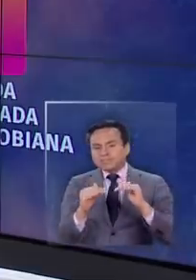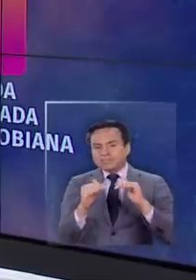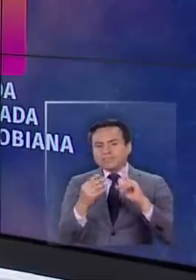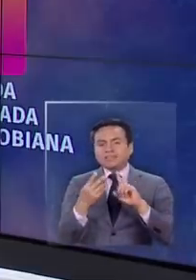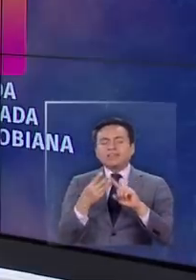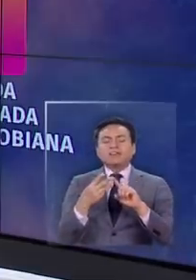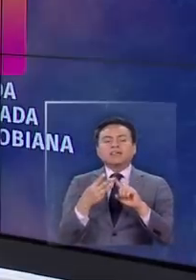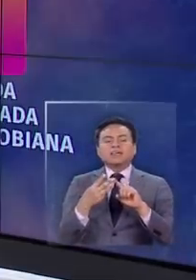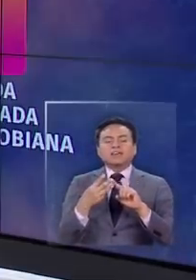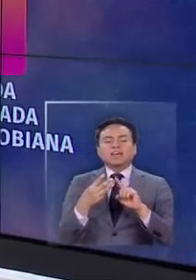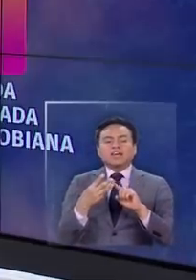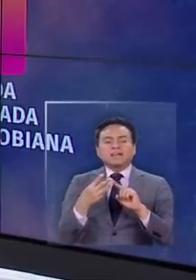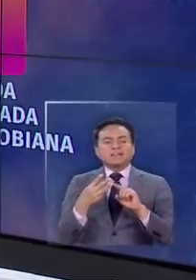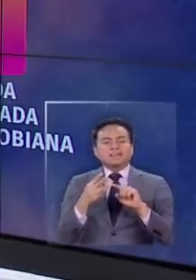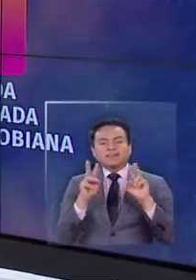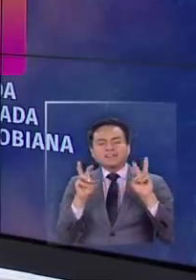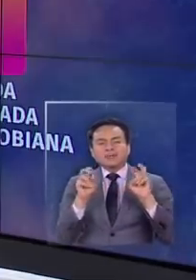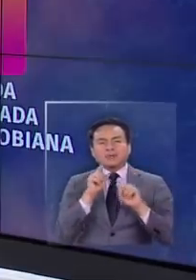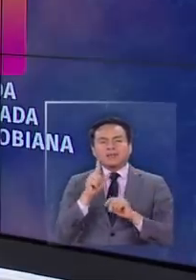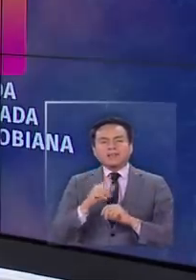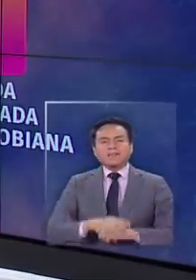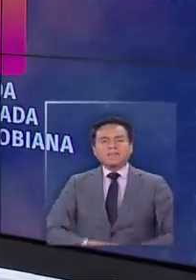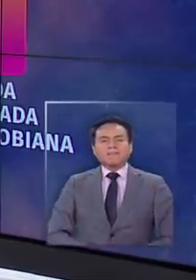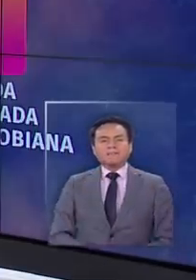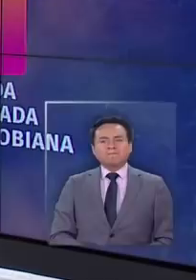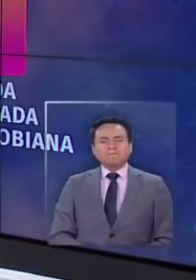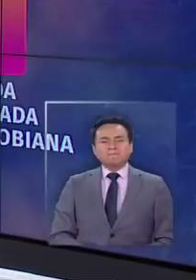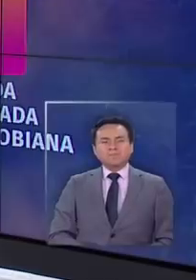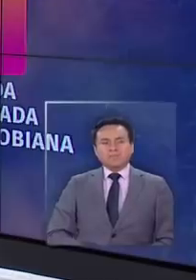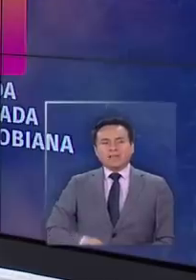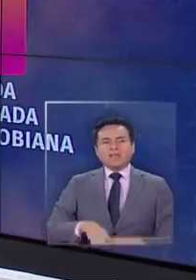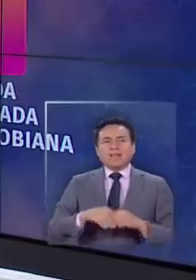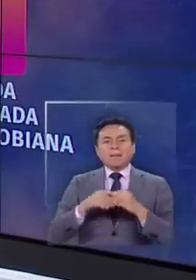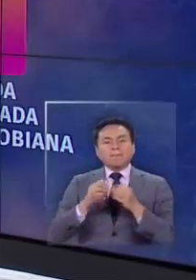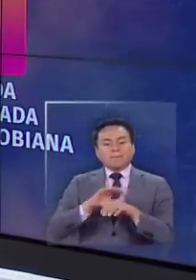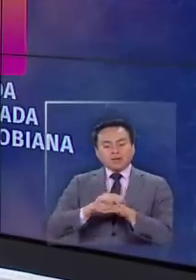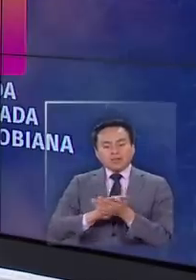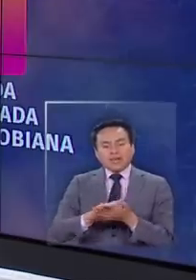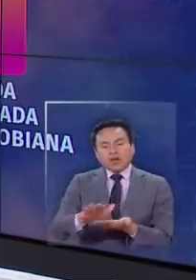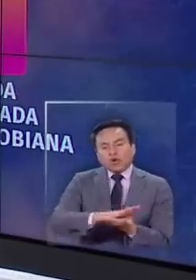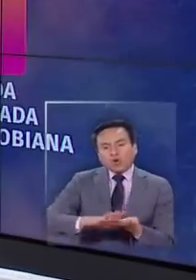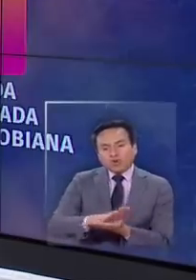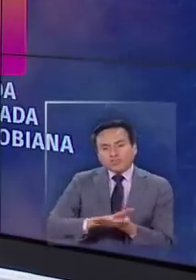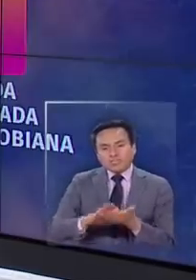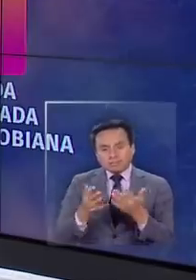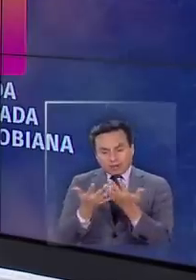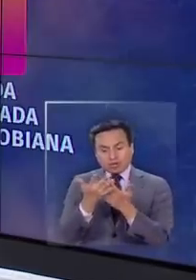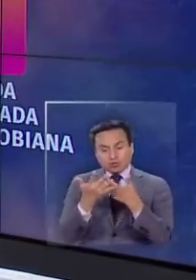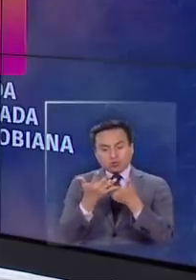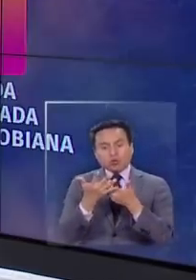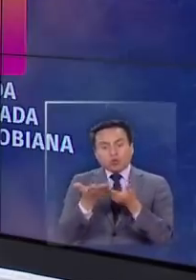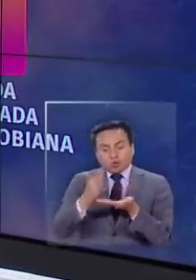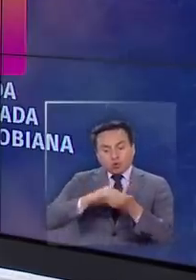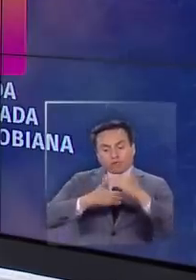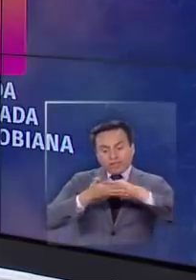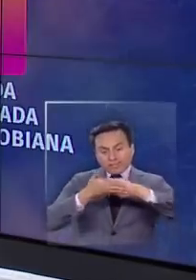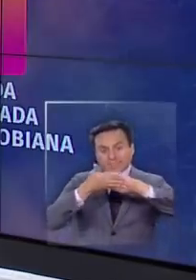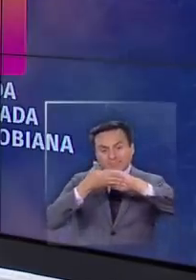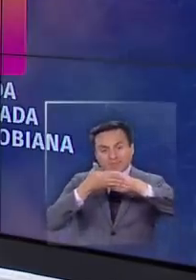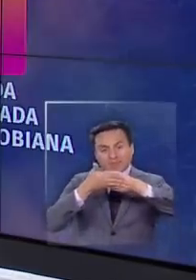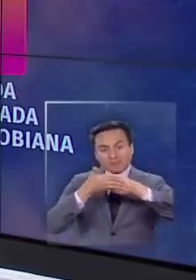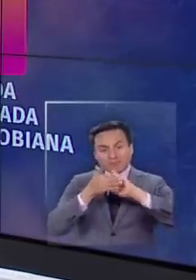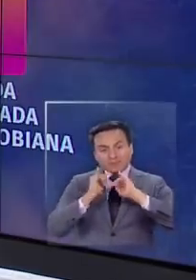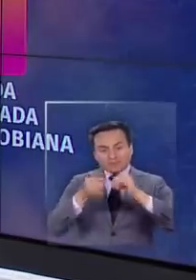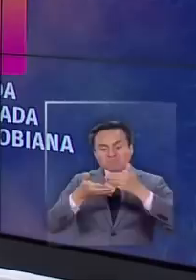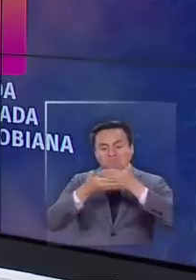los paños de cocina. Los paños de cocina usted le hace el doblez, que mostraba la